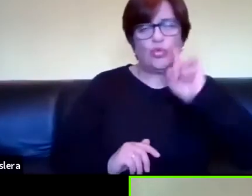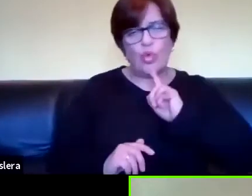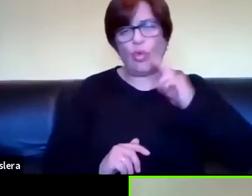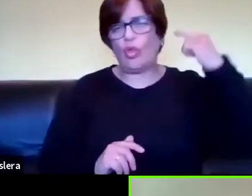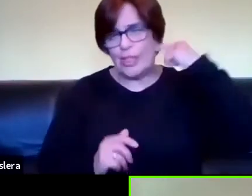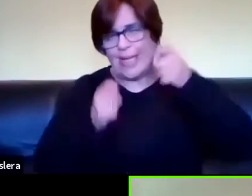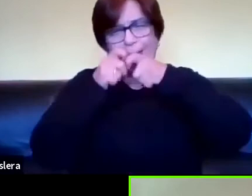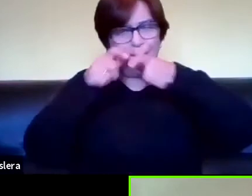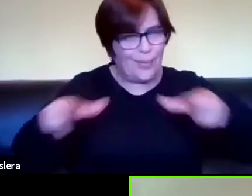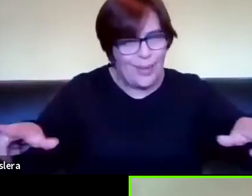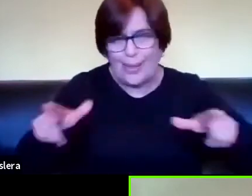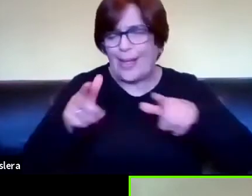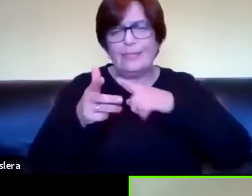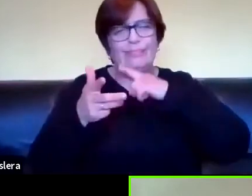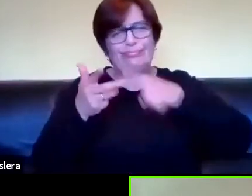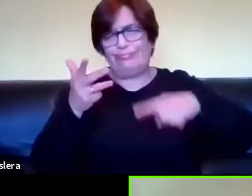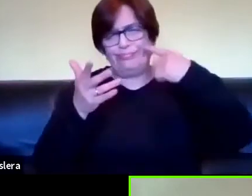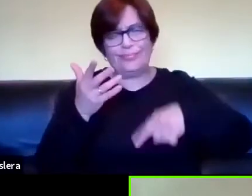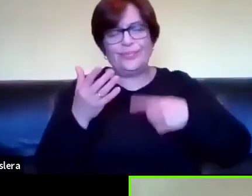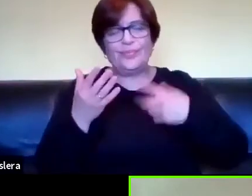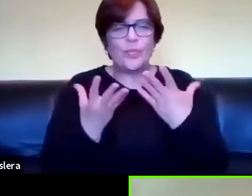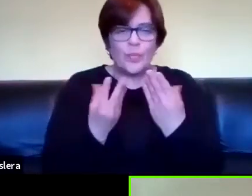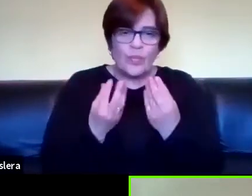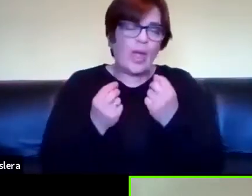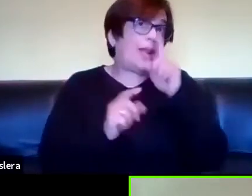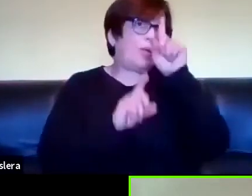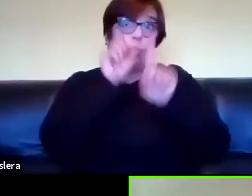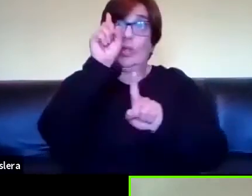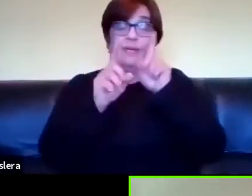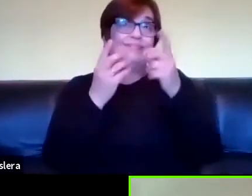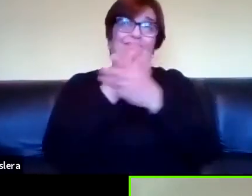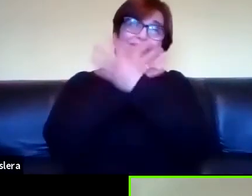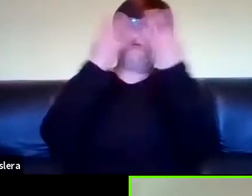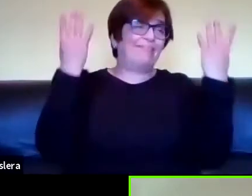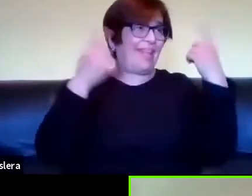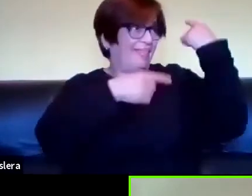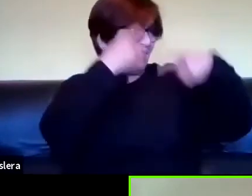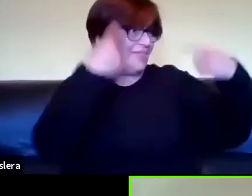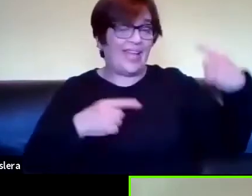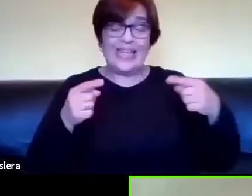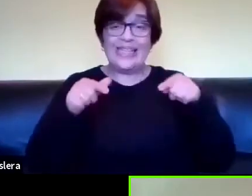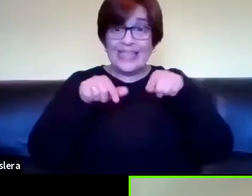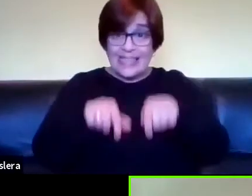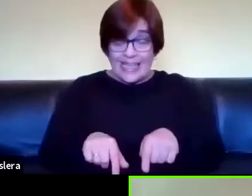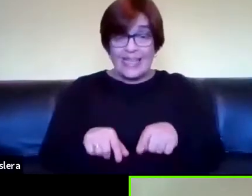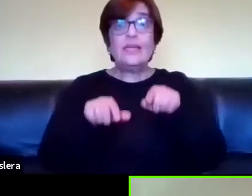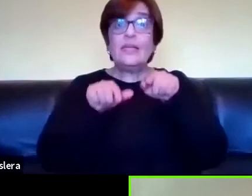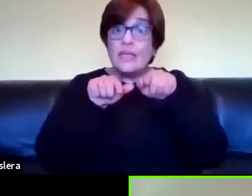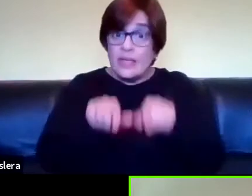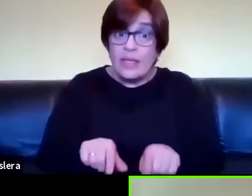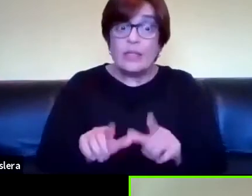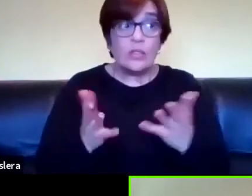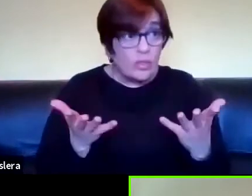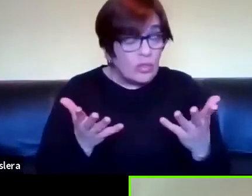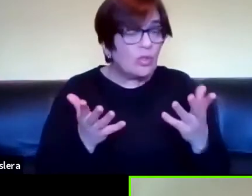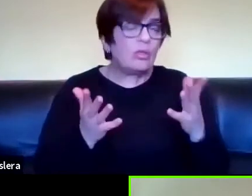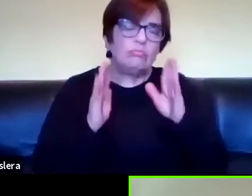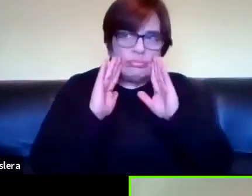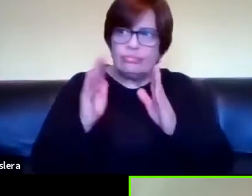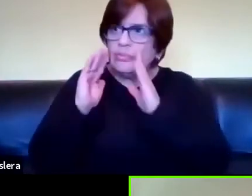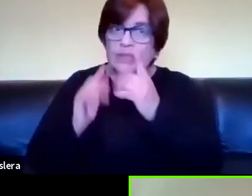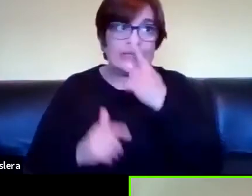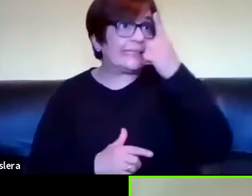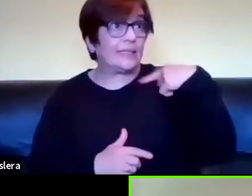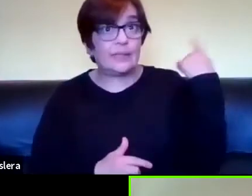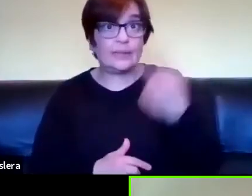lingüistas en fin una diversidad y entre todos investigamos estos temas que nos interpelan a todos en realidad